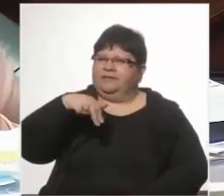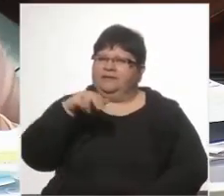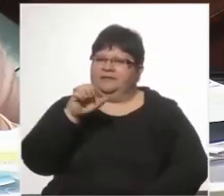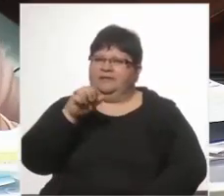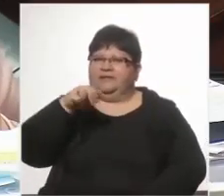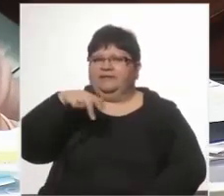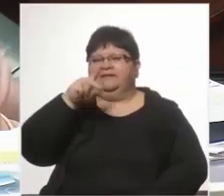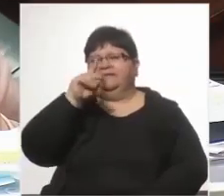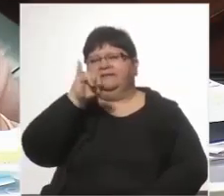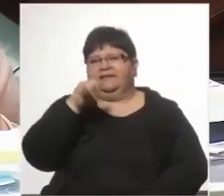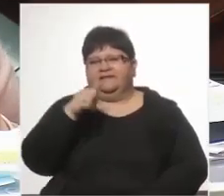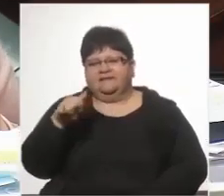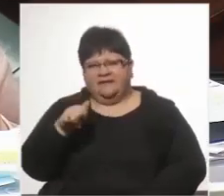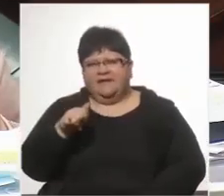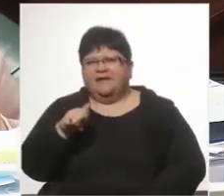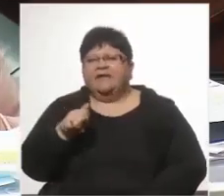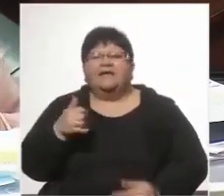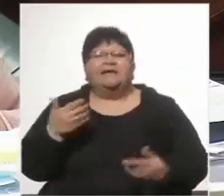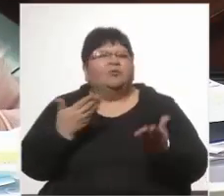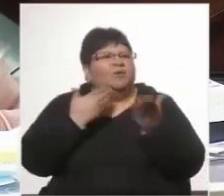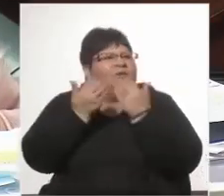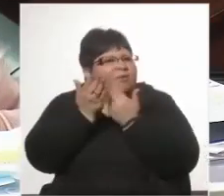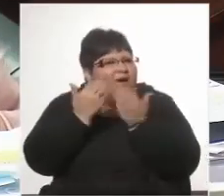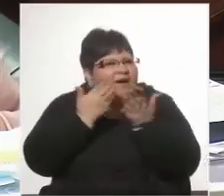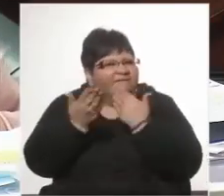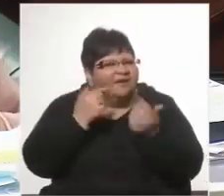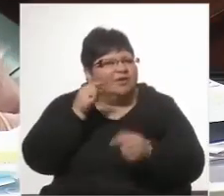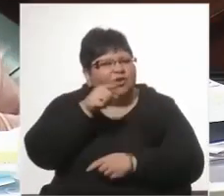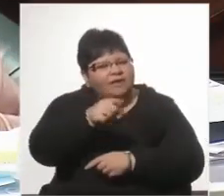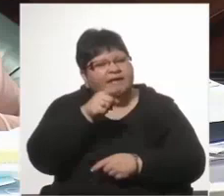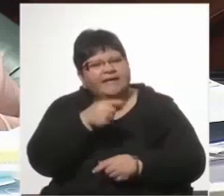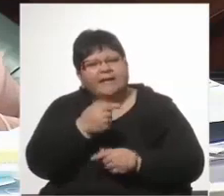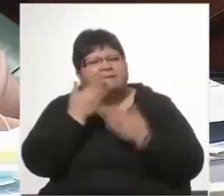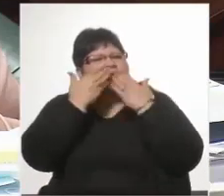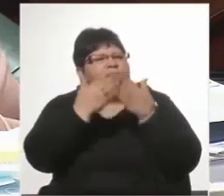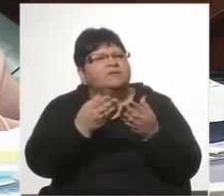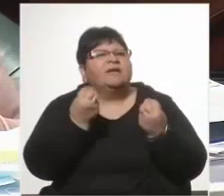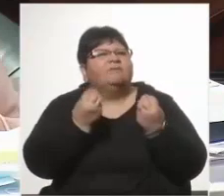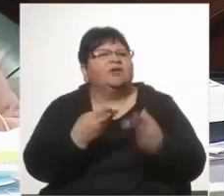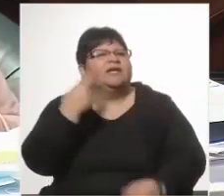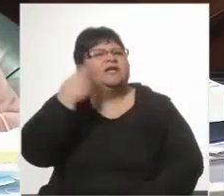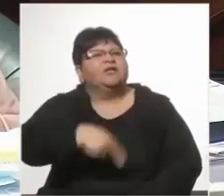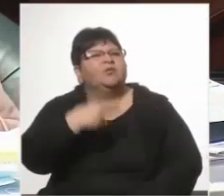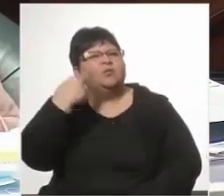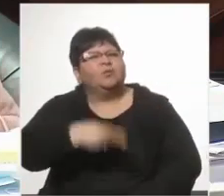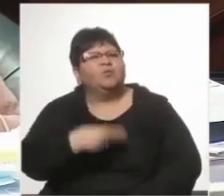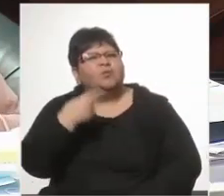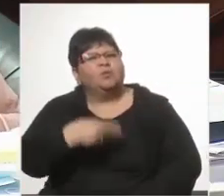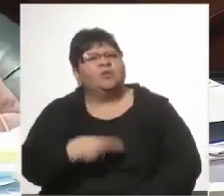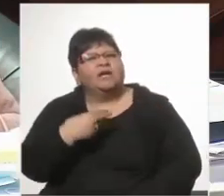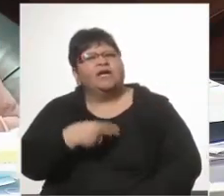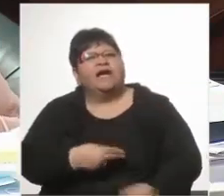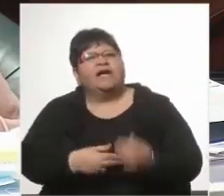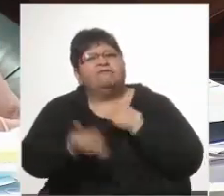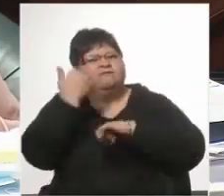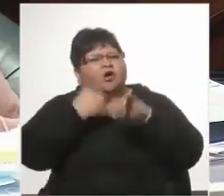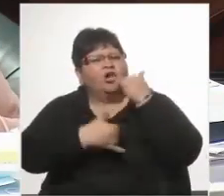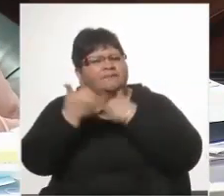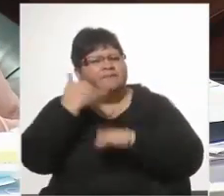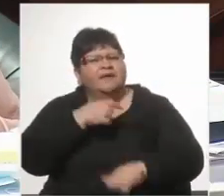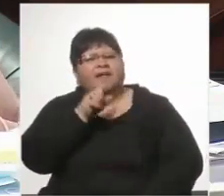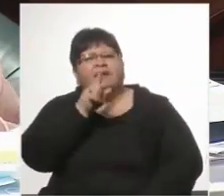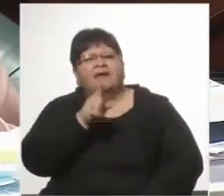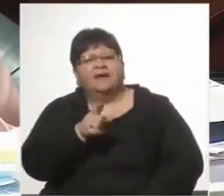pudimos hablar con él, consultarle, por ejemplo, por qué nunca nos contestaron el pedido de informe del caso Helman, perdón,